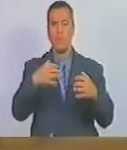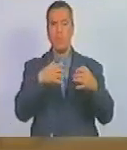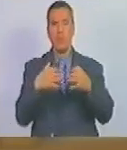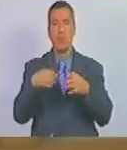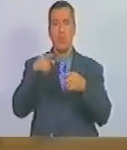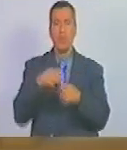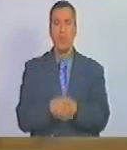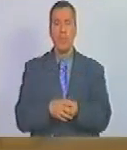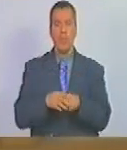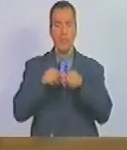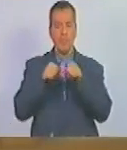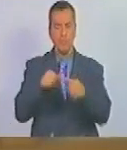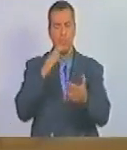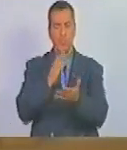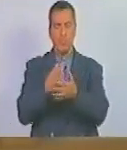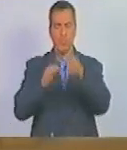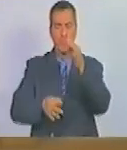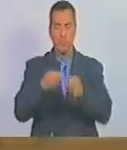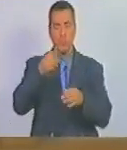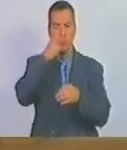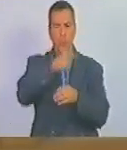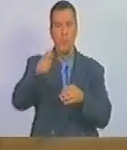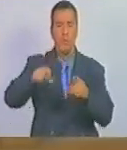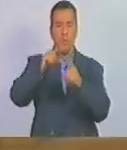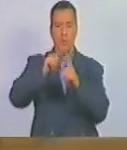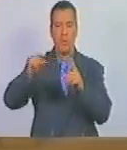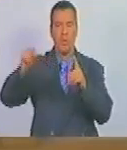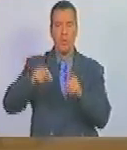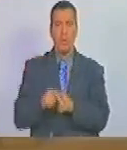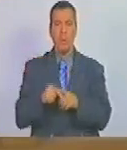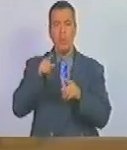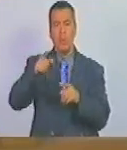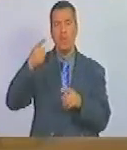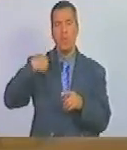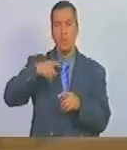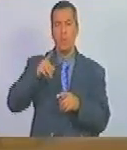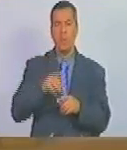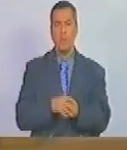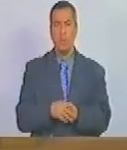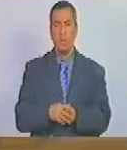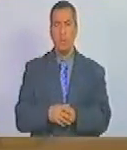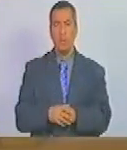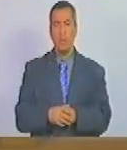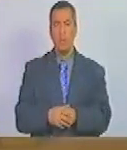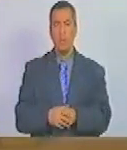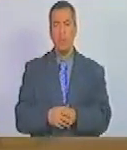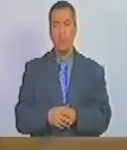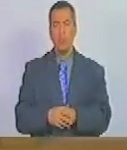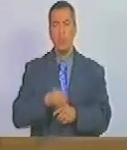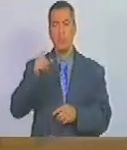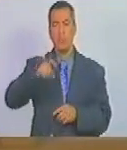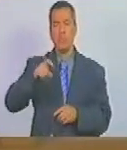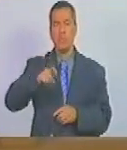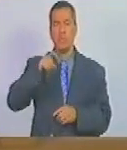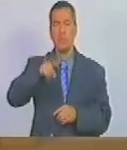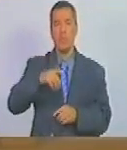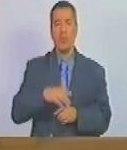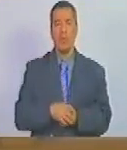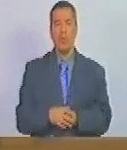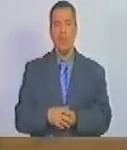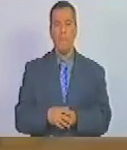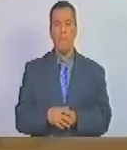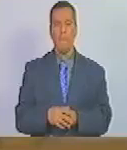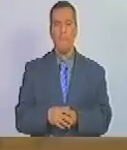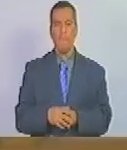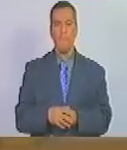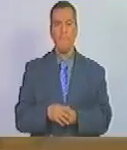permanente y justa del pueblo palestino por su existencia y por la necesidad de